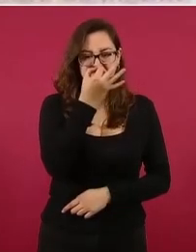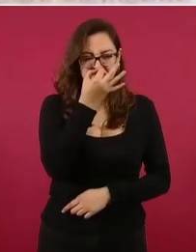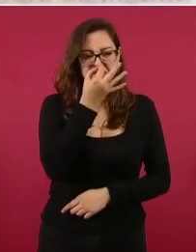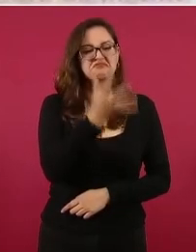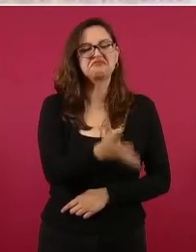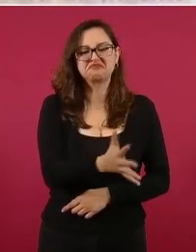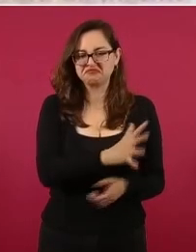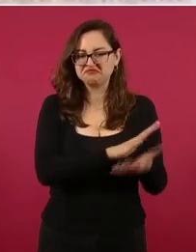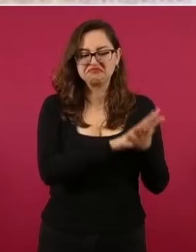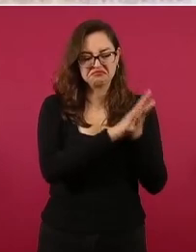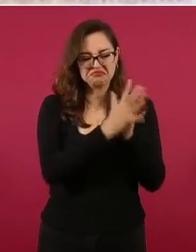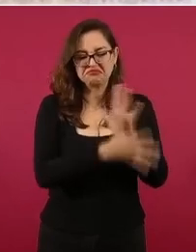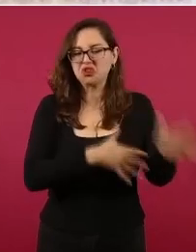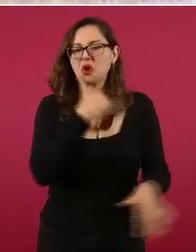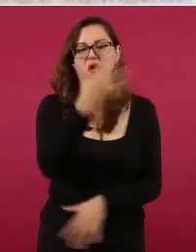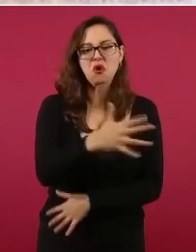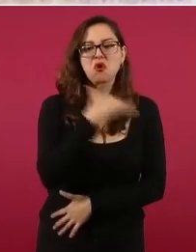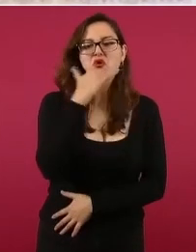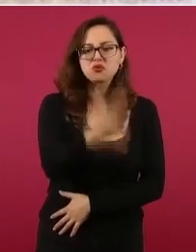corrupto.